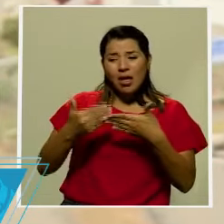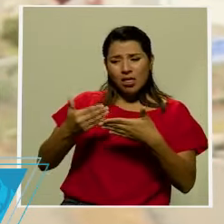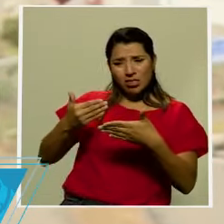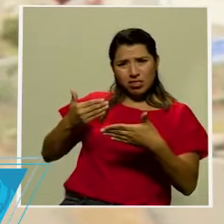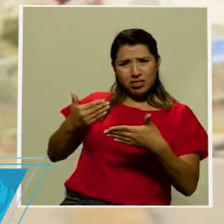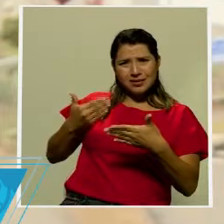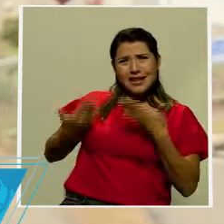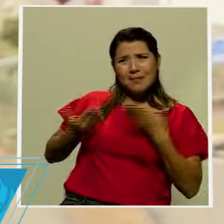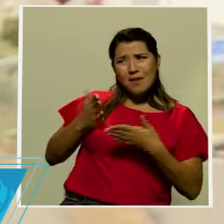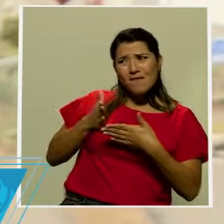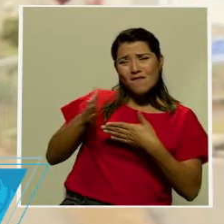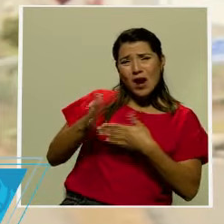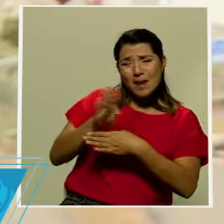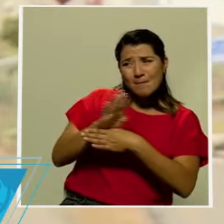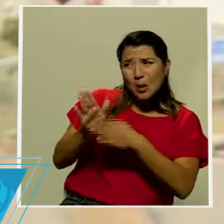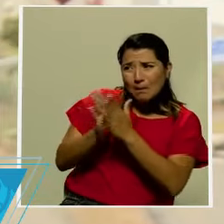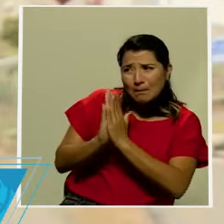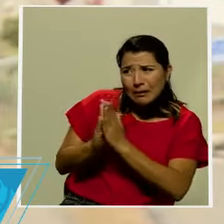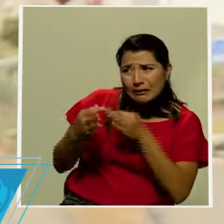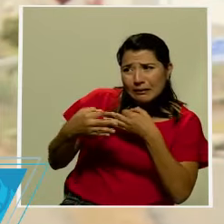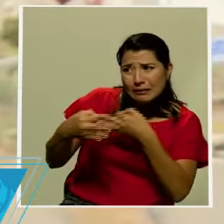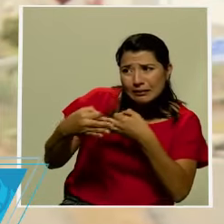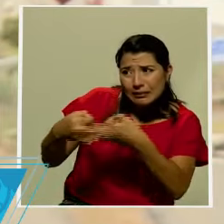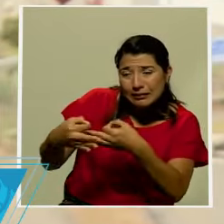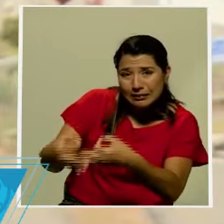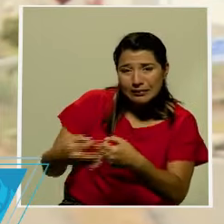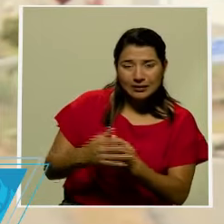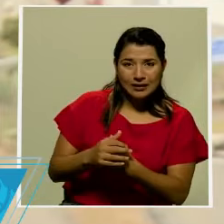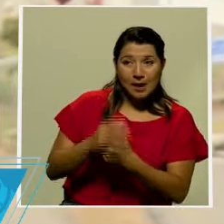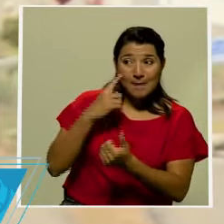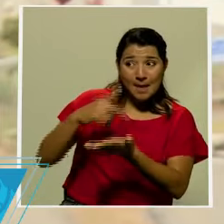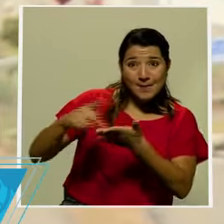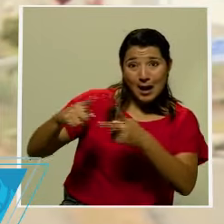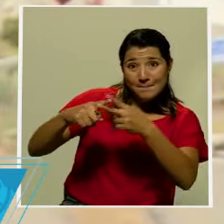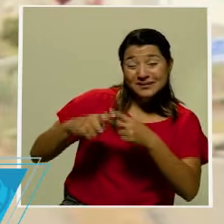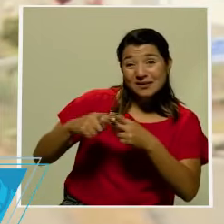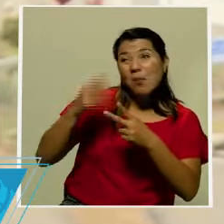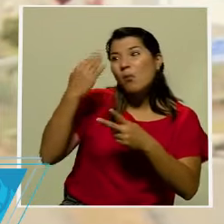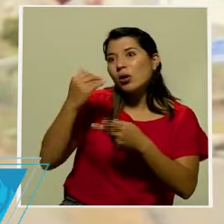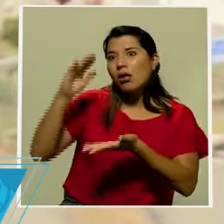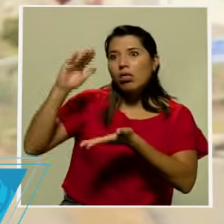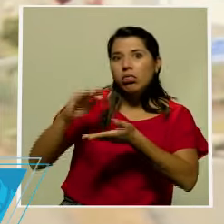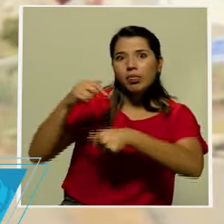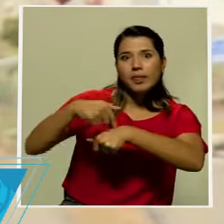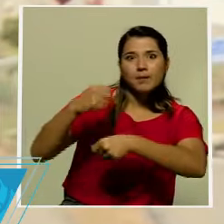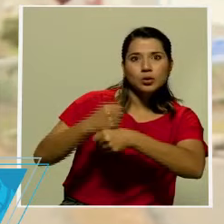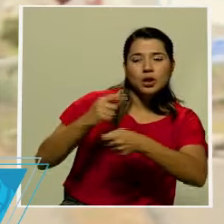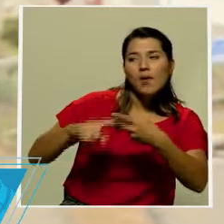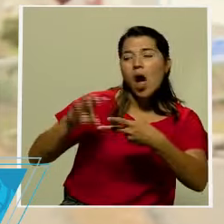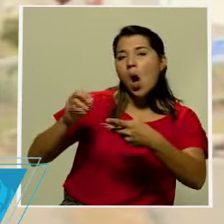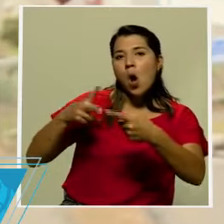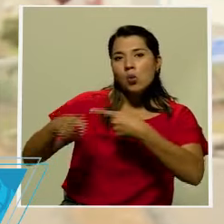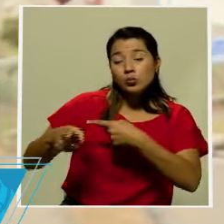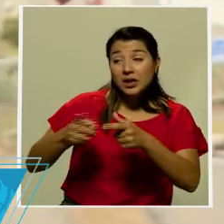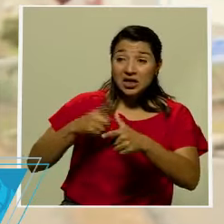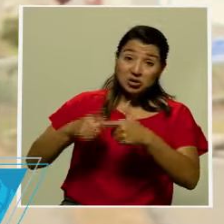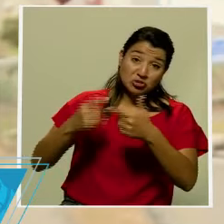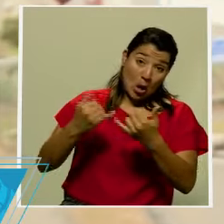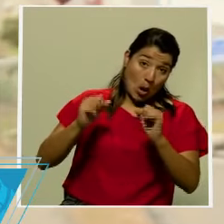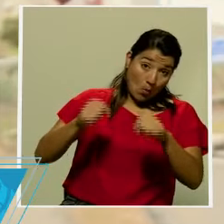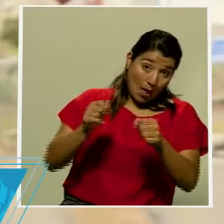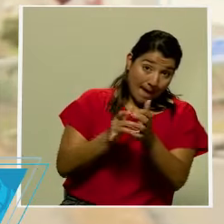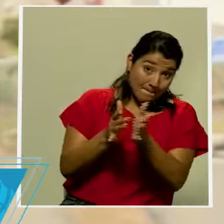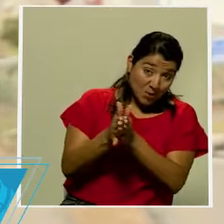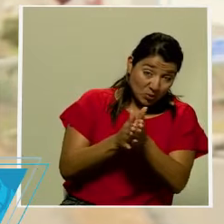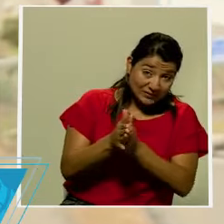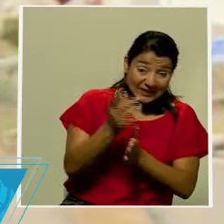cuotas. Las deudas se han hecho más grandes y las cuotas más altas. Entonces, es probable que este ingreso funcione para amortizar algunas